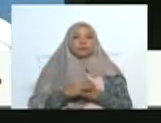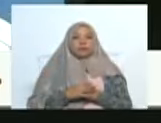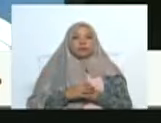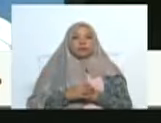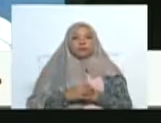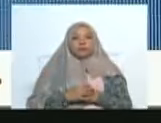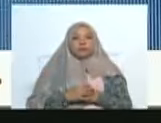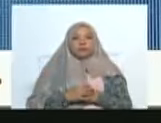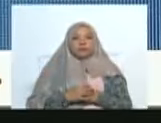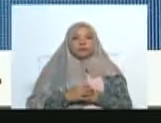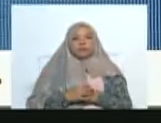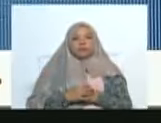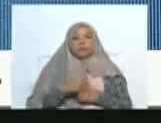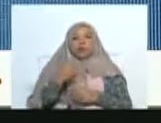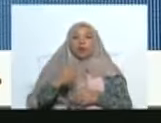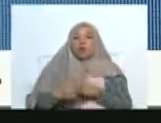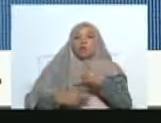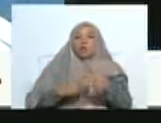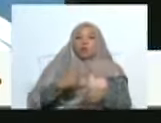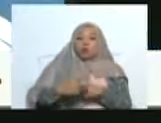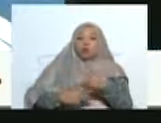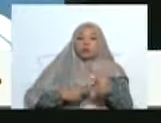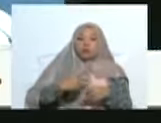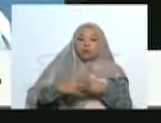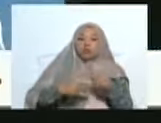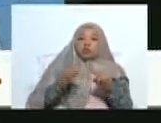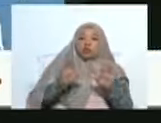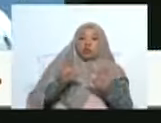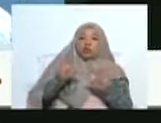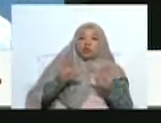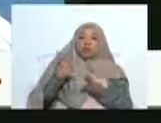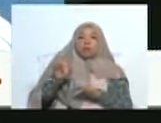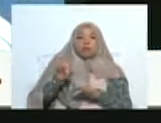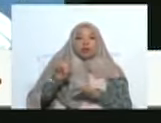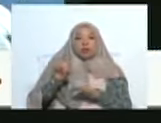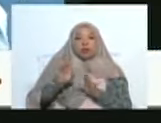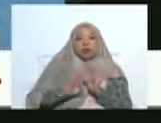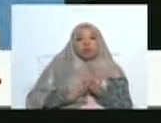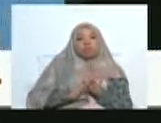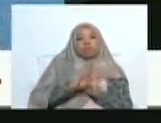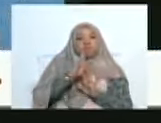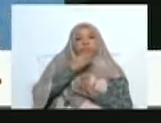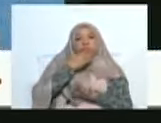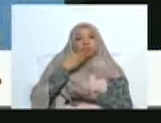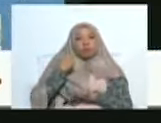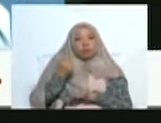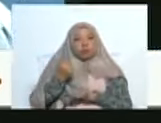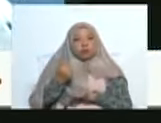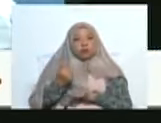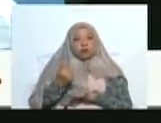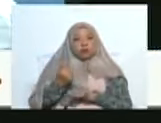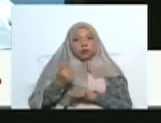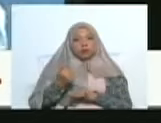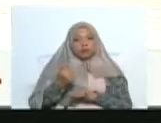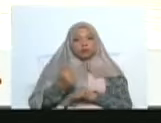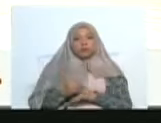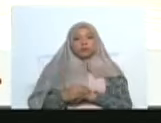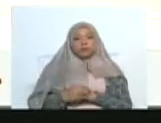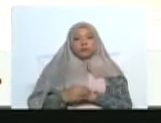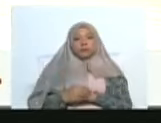Hemos realizado una cantidad importante de rutas que tienen que ver con la cultura y que obviamente son rutas turísticas y que